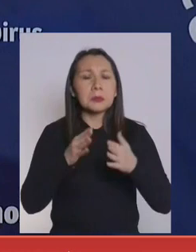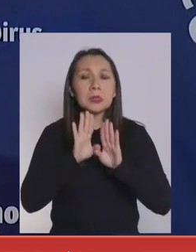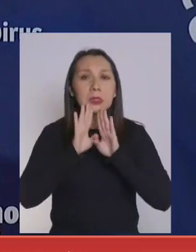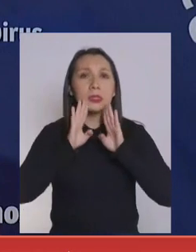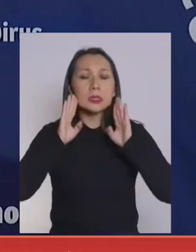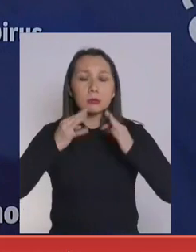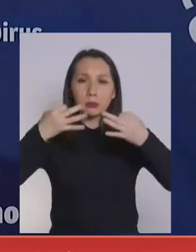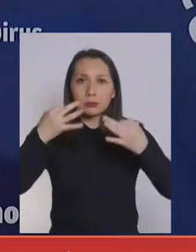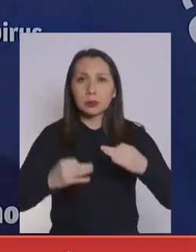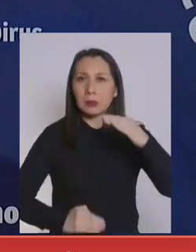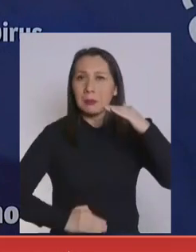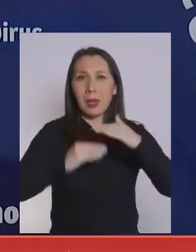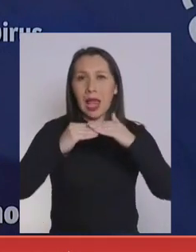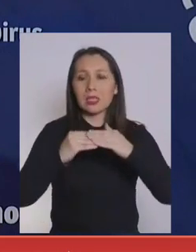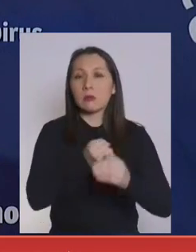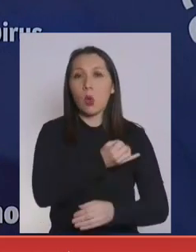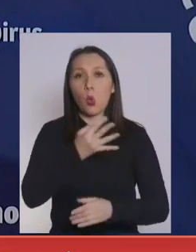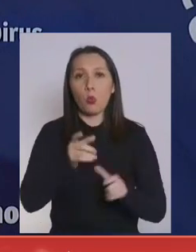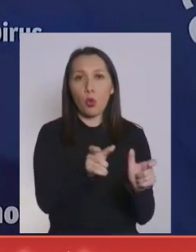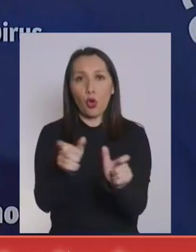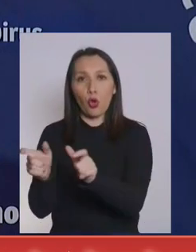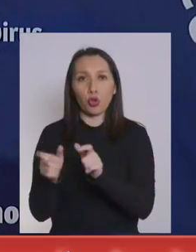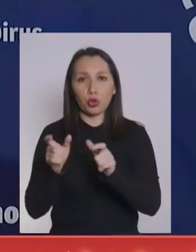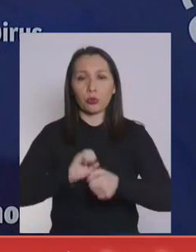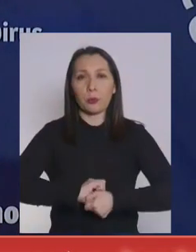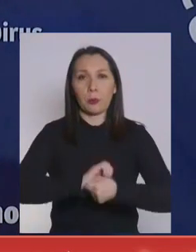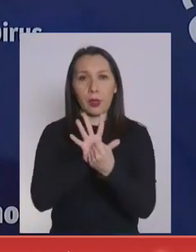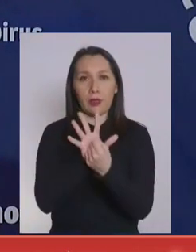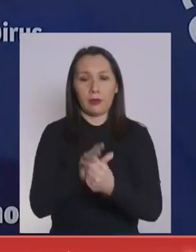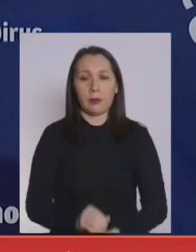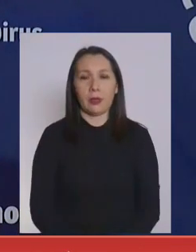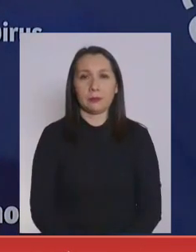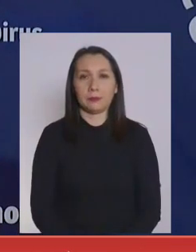las cifras del manejo de la pandemia.